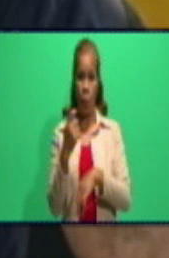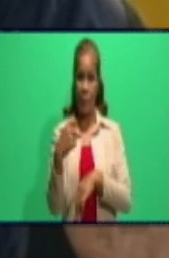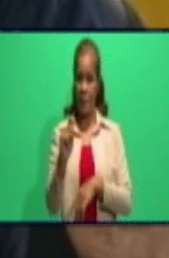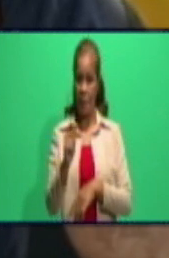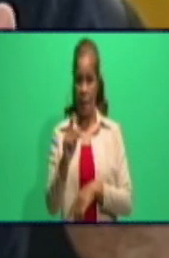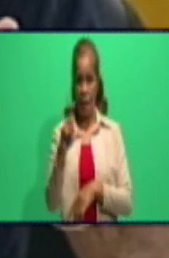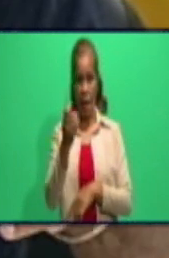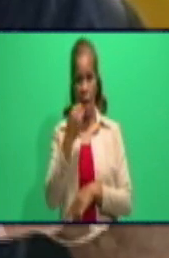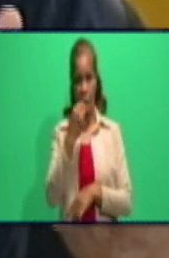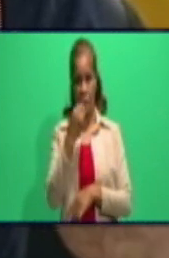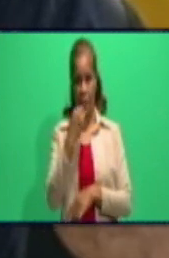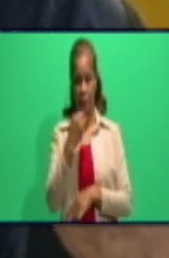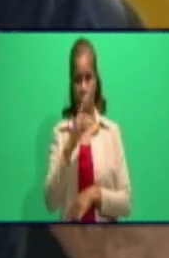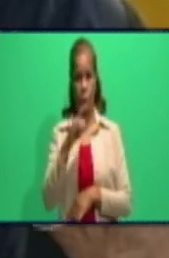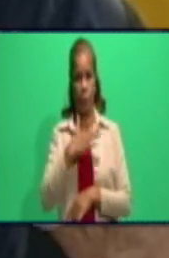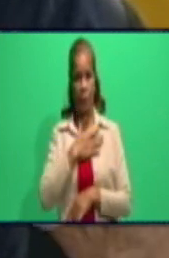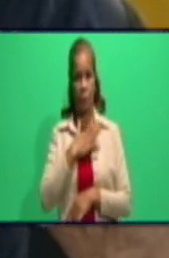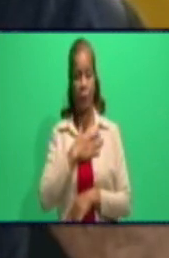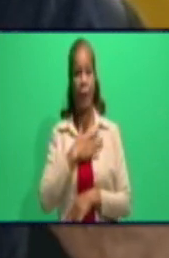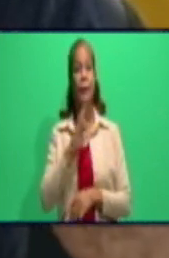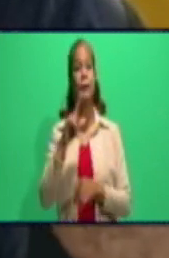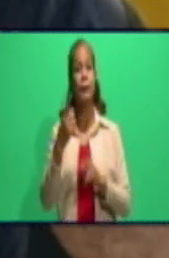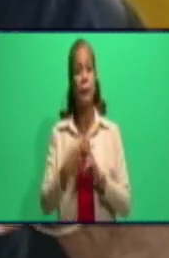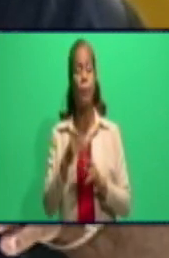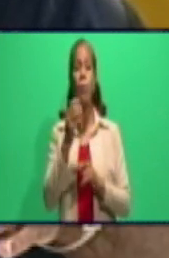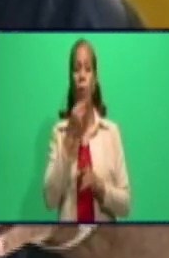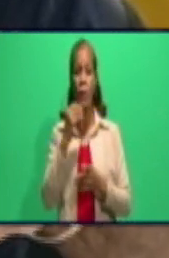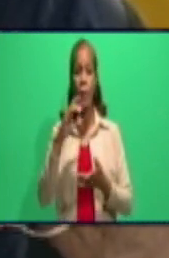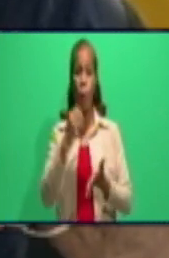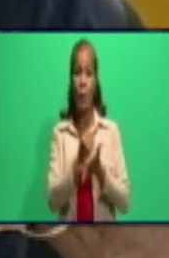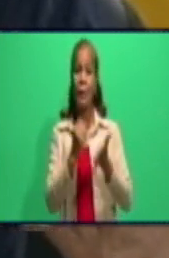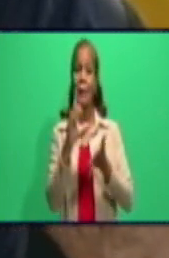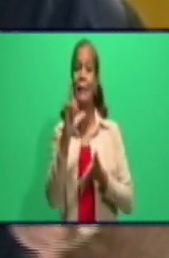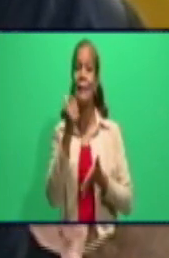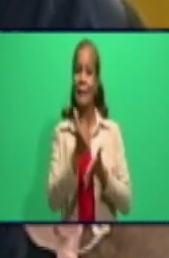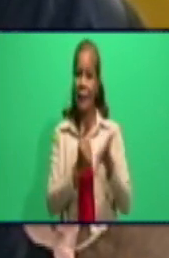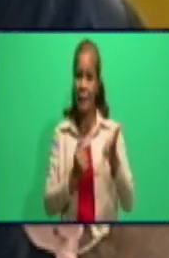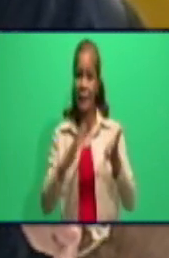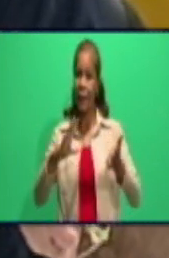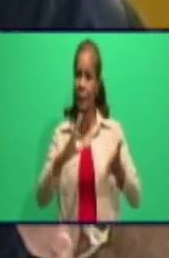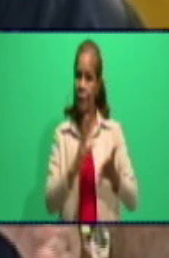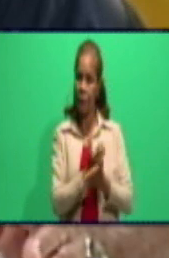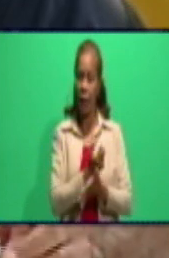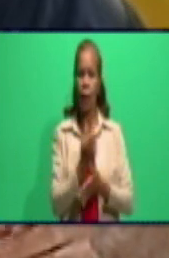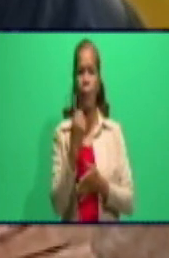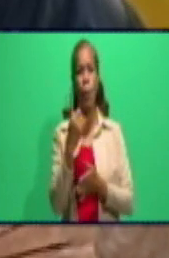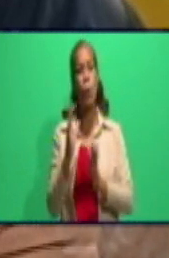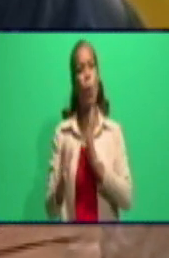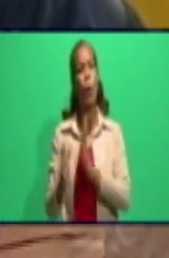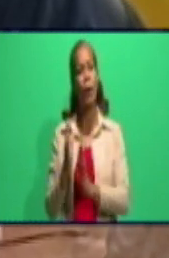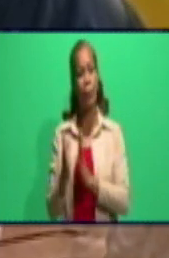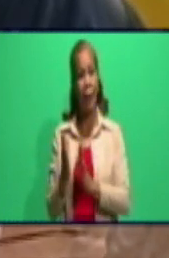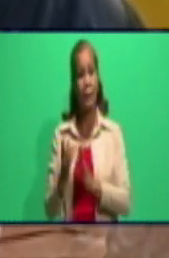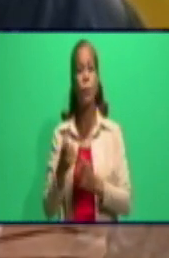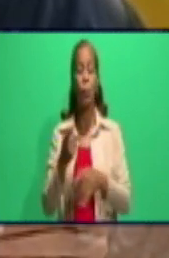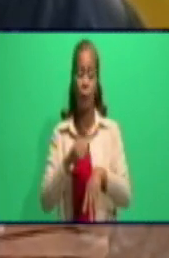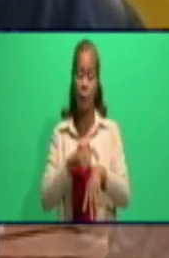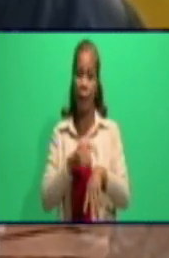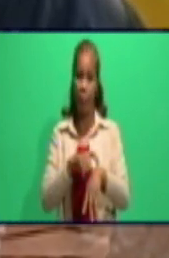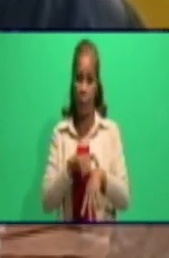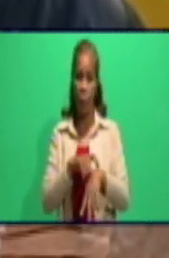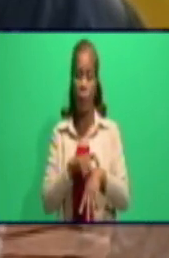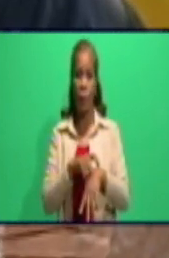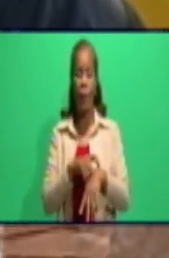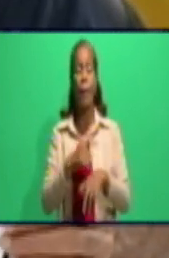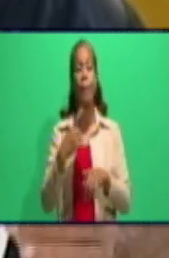tendremos que aplicar multiretirar la licencia por un espacio que se analice en su momento. Pero con el